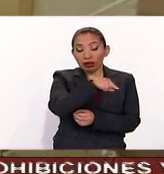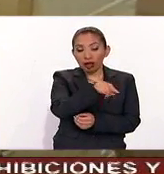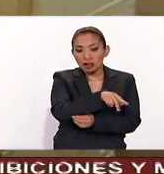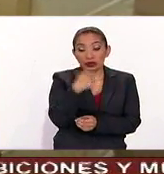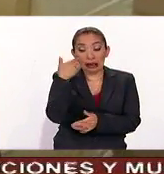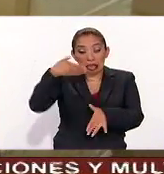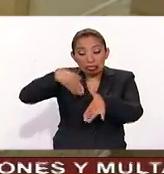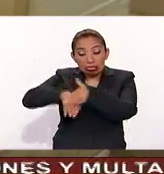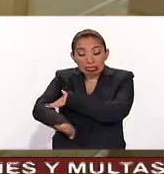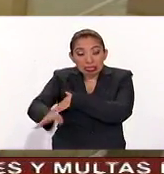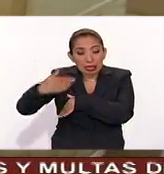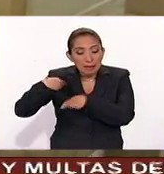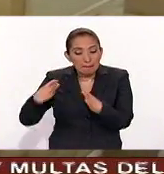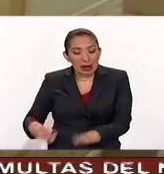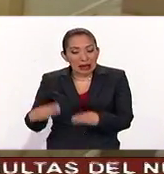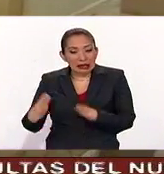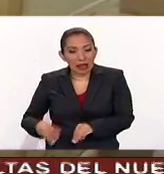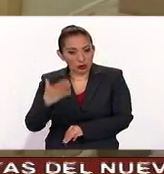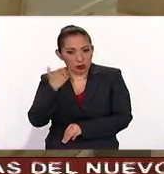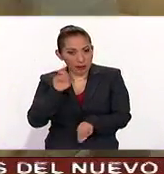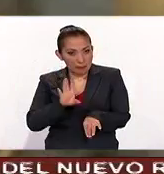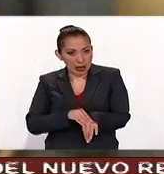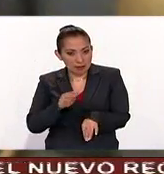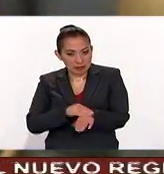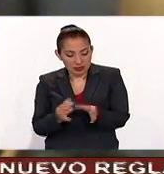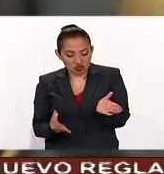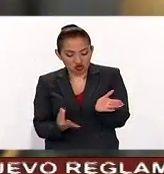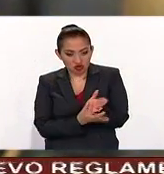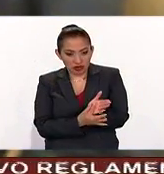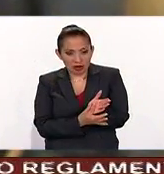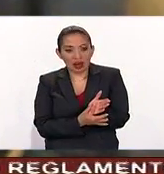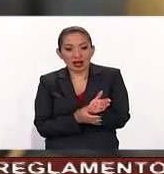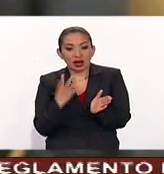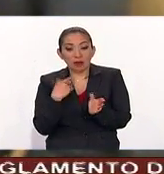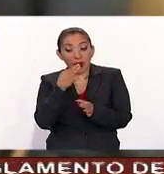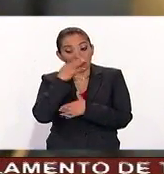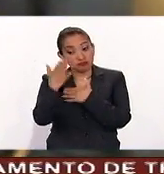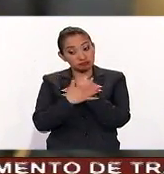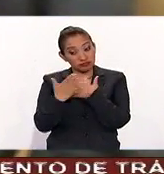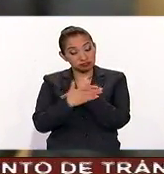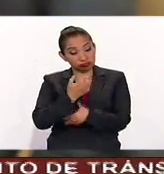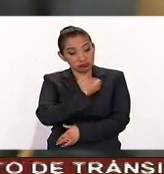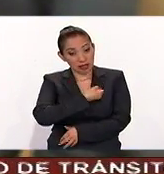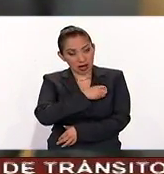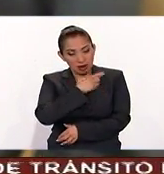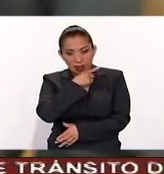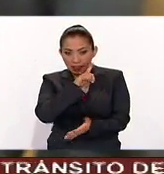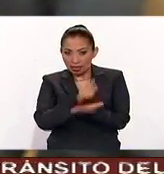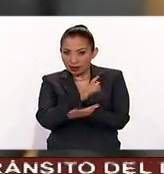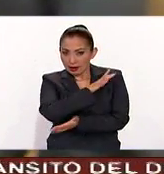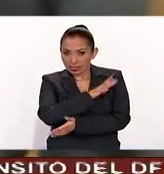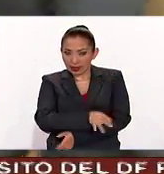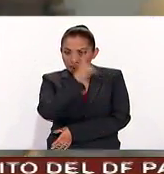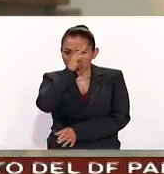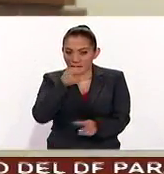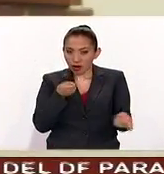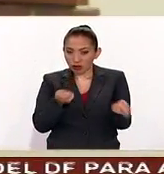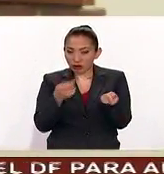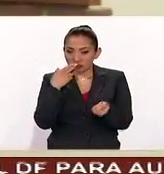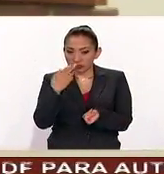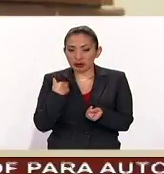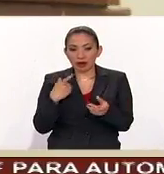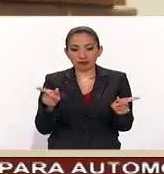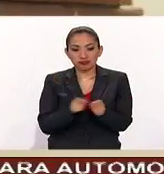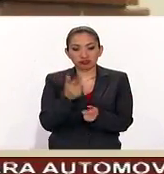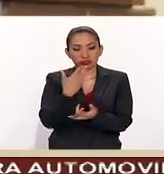pretendían introducirse al mercado sin los pictogramas y sin las advertencias sanitarias que exige la Ley General para el Control del Tabaco.